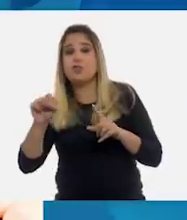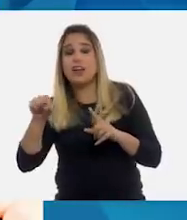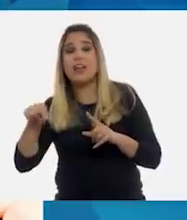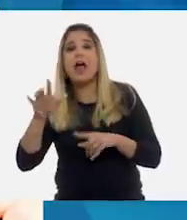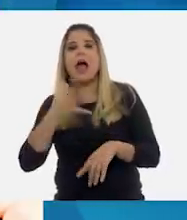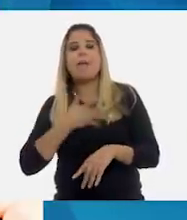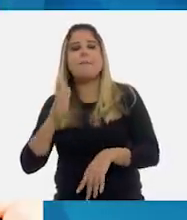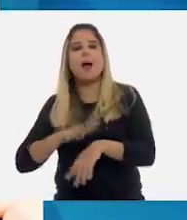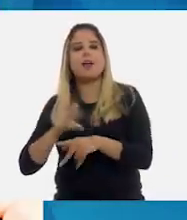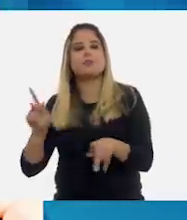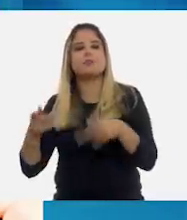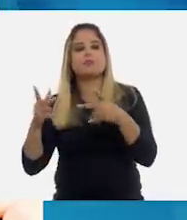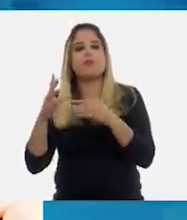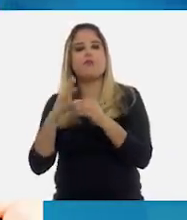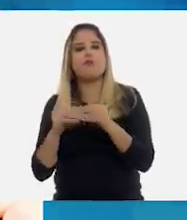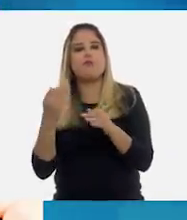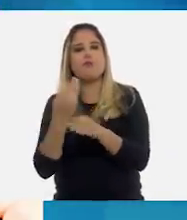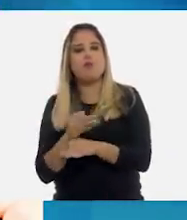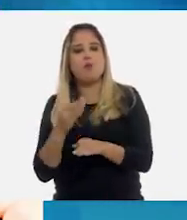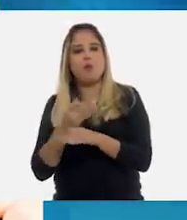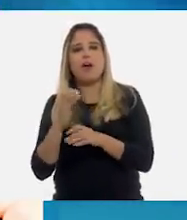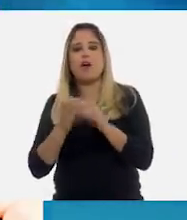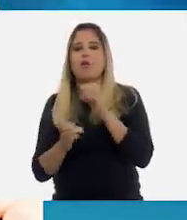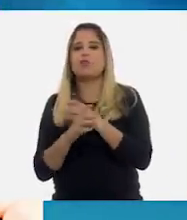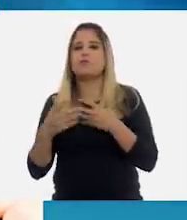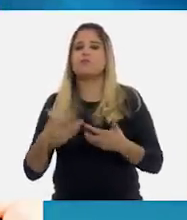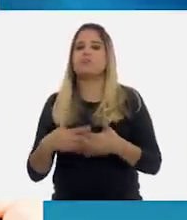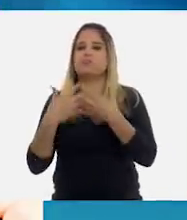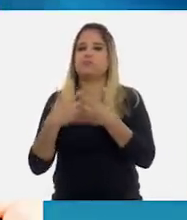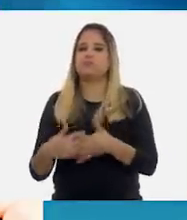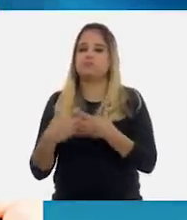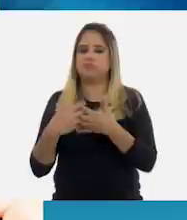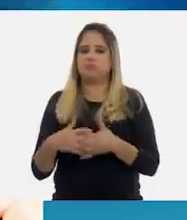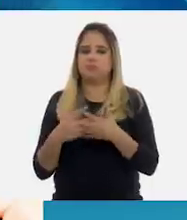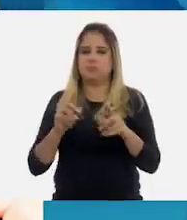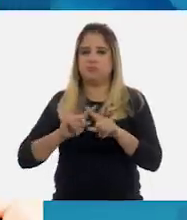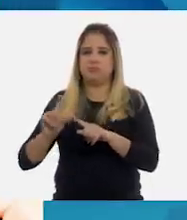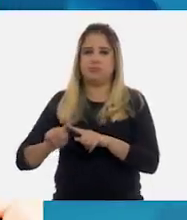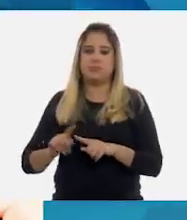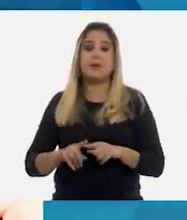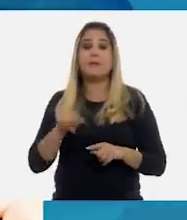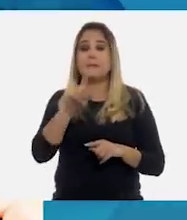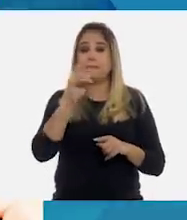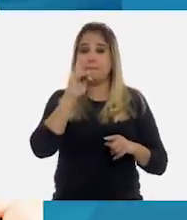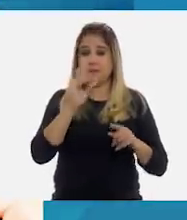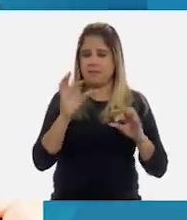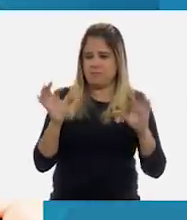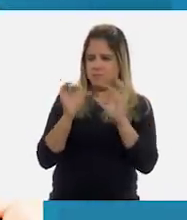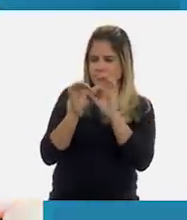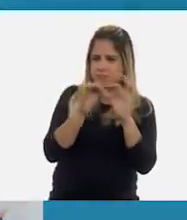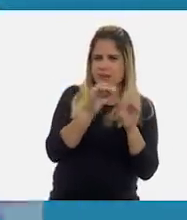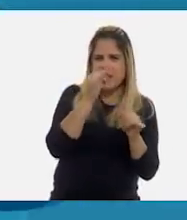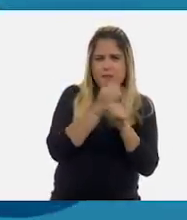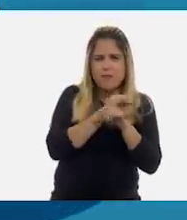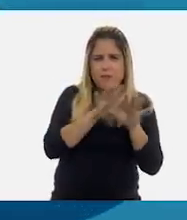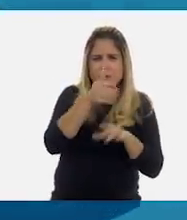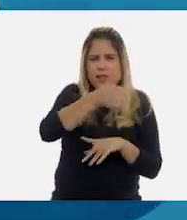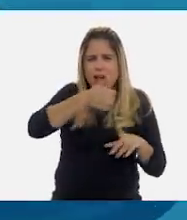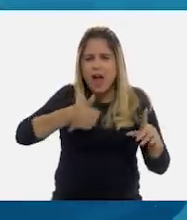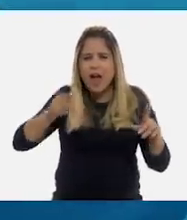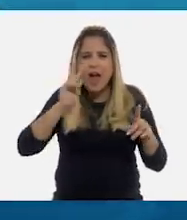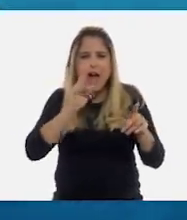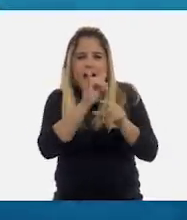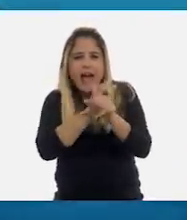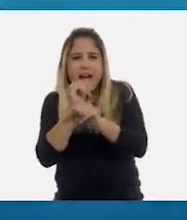mayor producción las frutas y productos industriales. Bueno, si relacionamos toda esta información con lo que ya